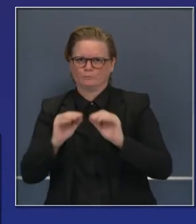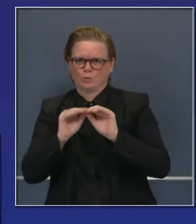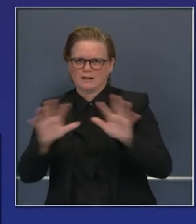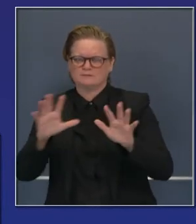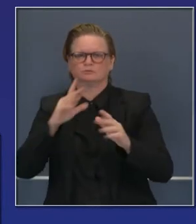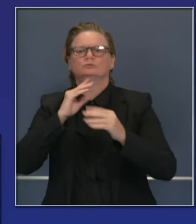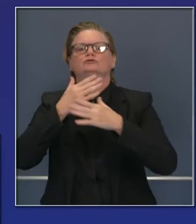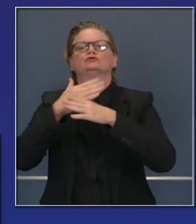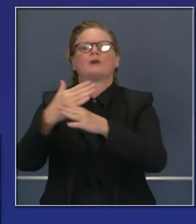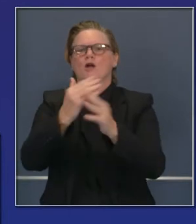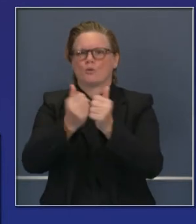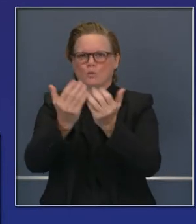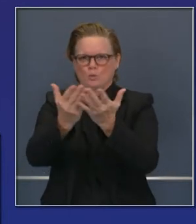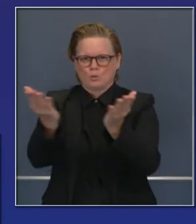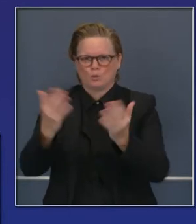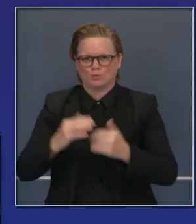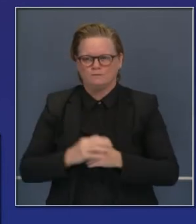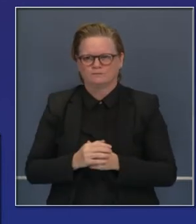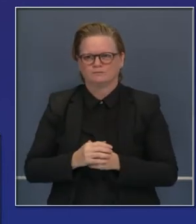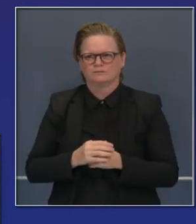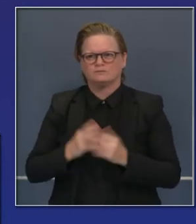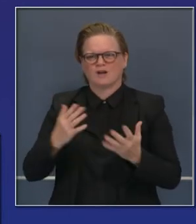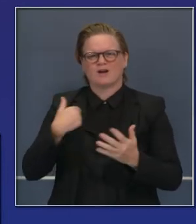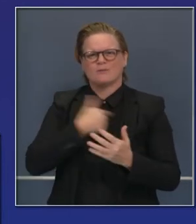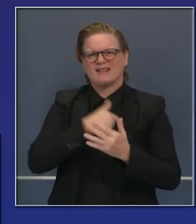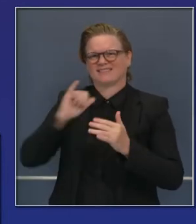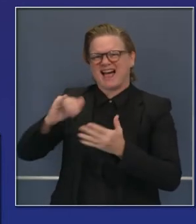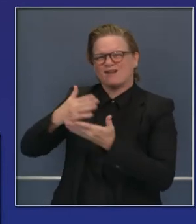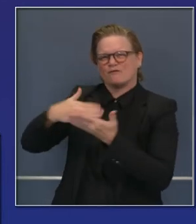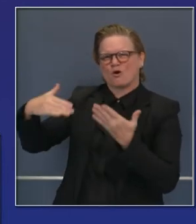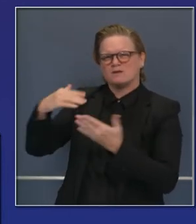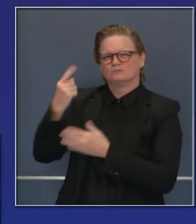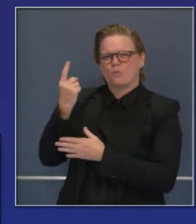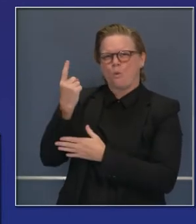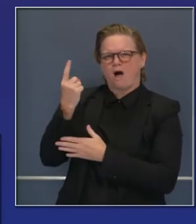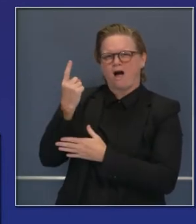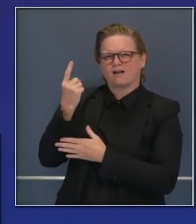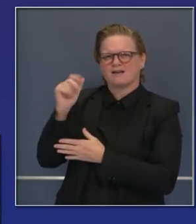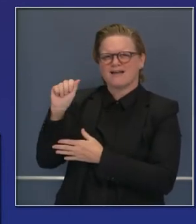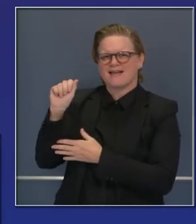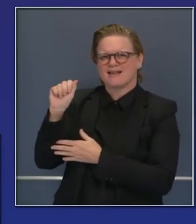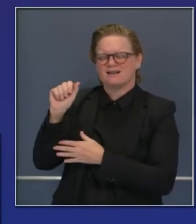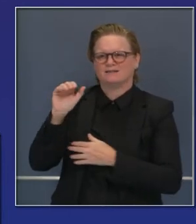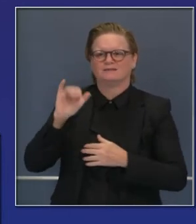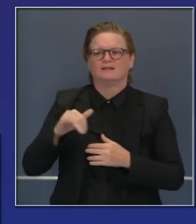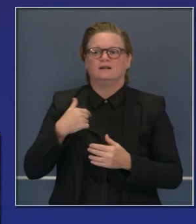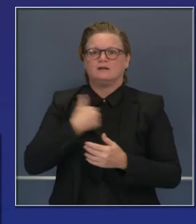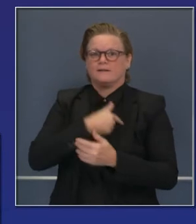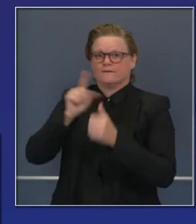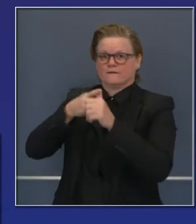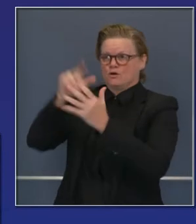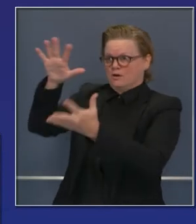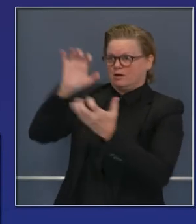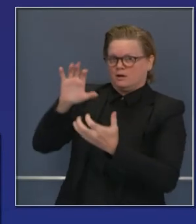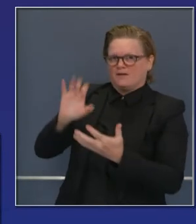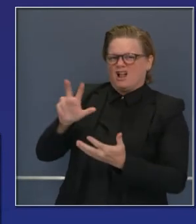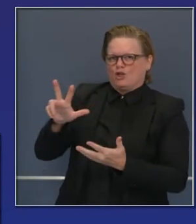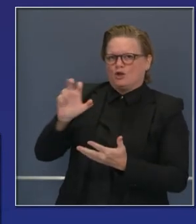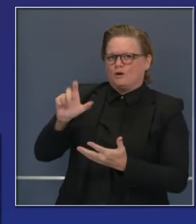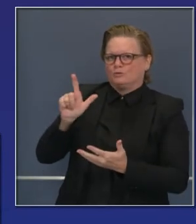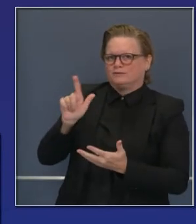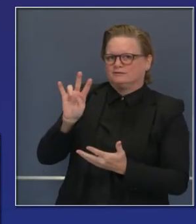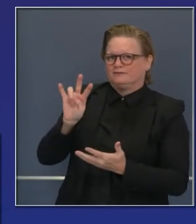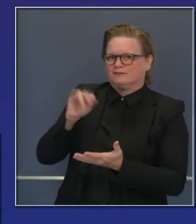más de estos planes. La distribución fase 1A, que es distribución de